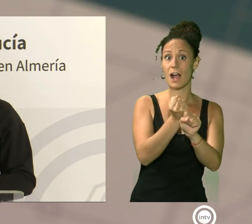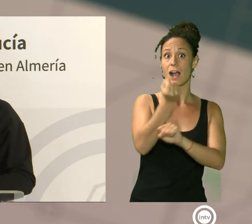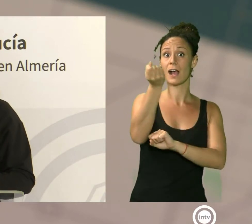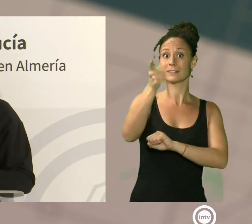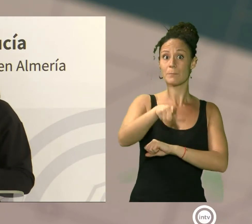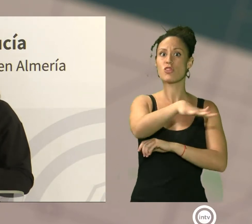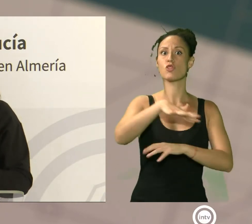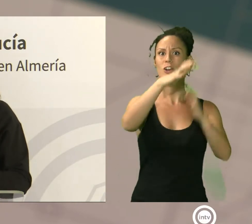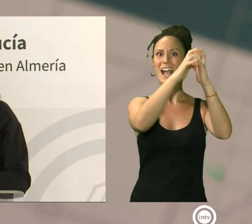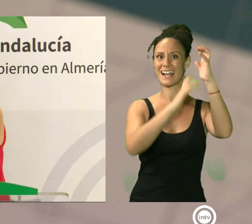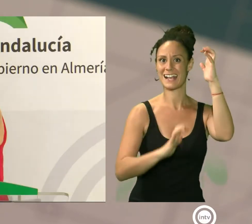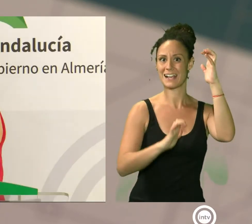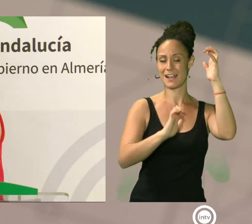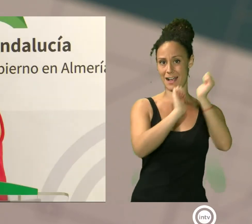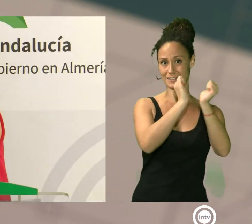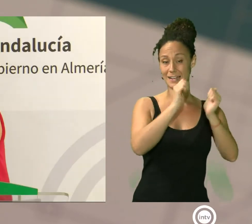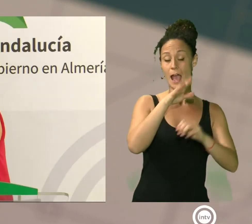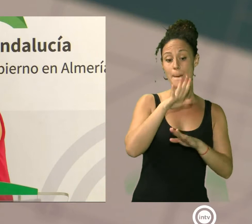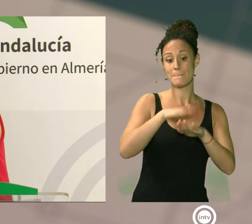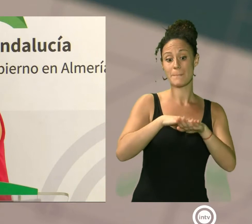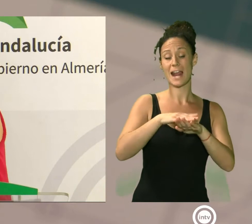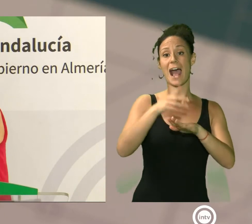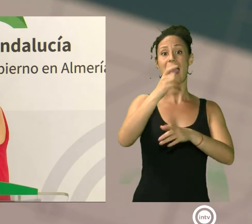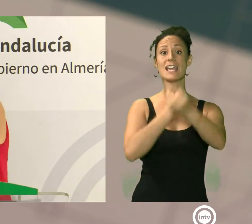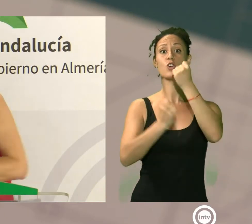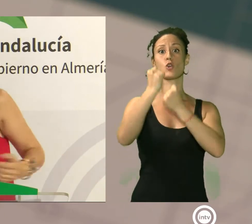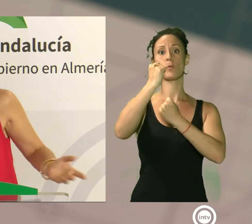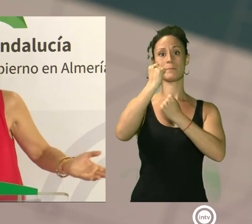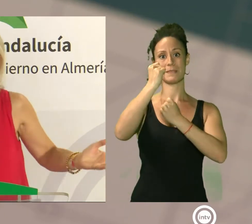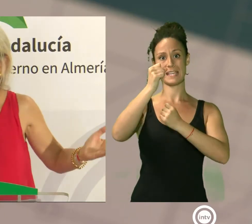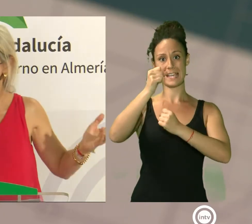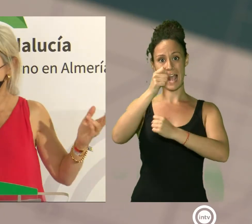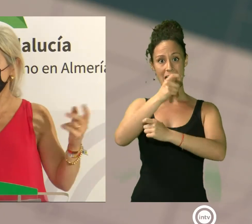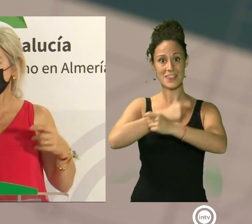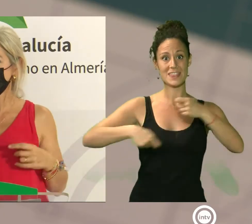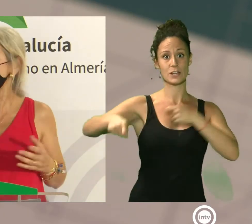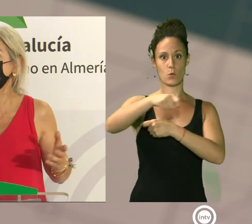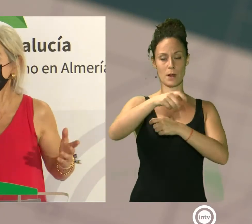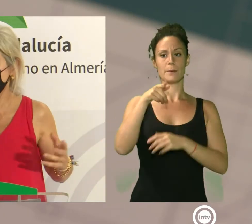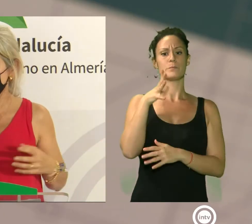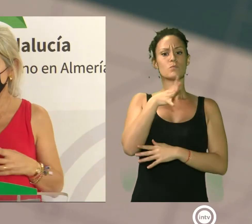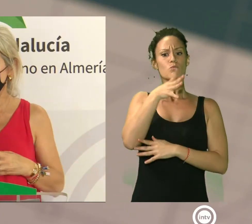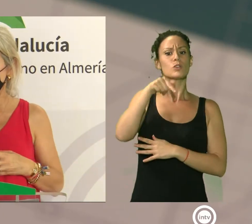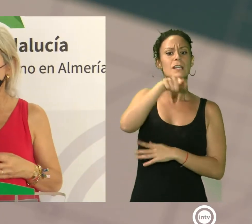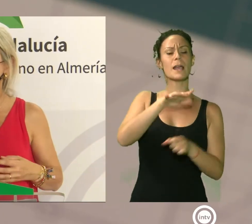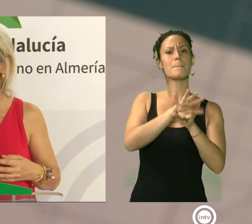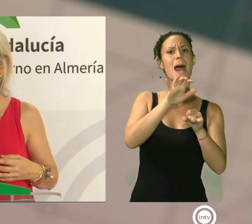la cantería para hacer economía circular. ¿Por qué esta cantería y no otra? ¿Por qué?